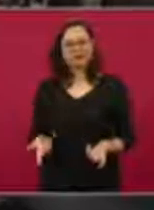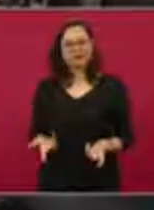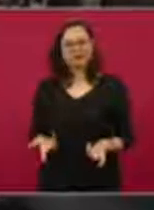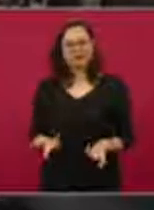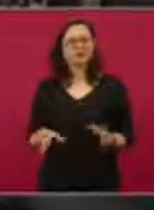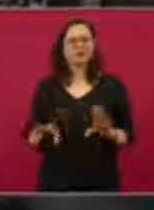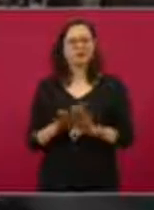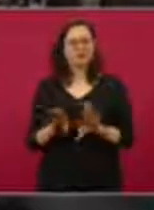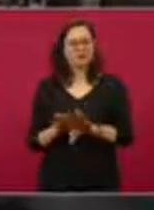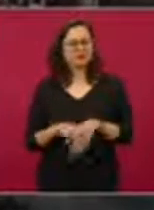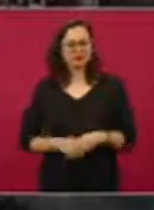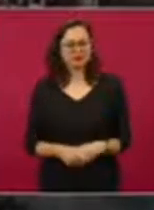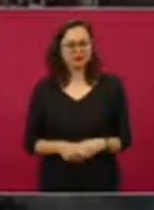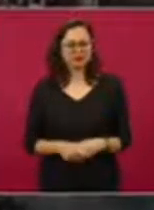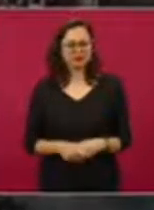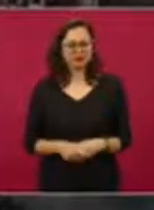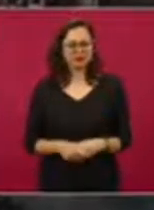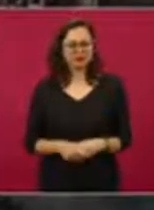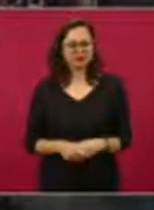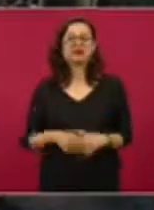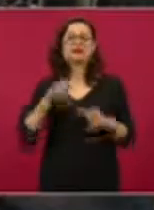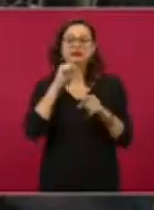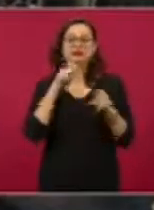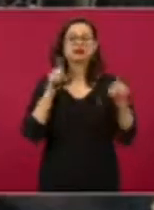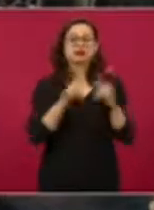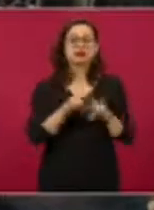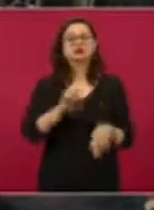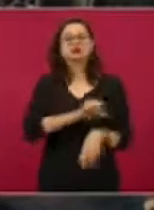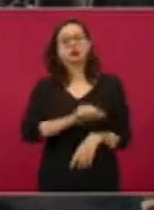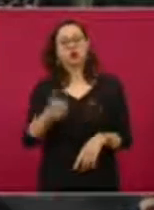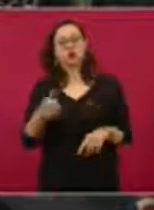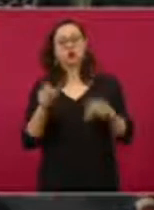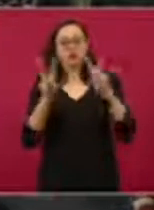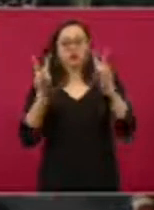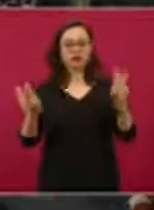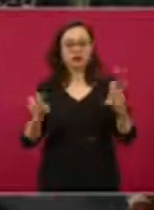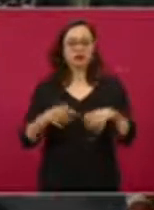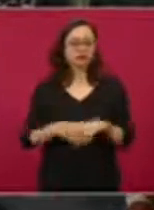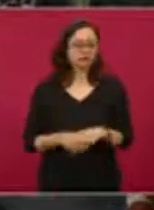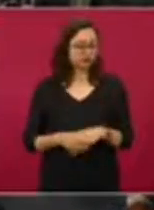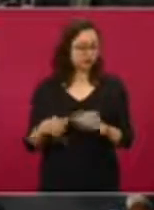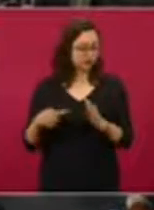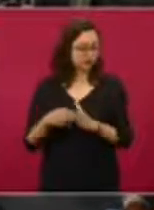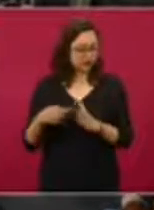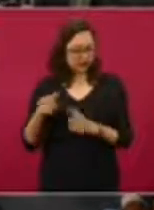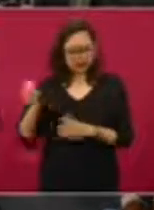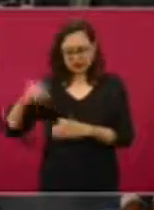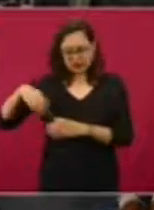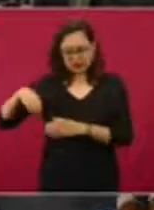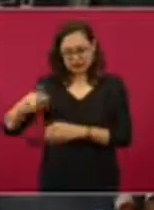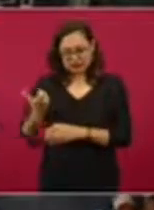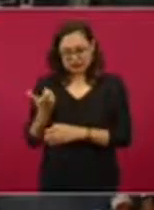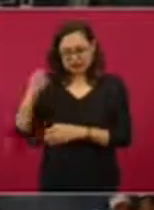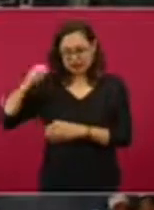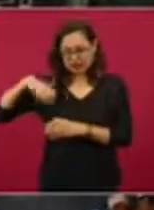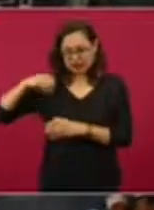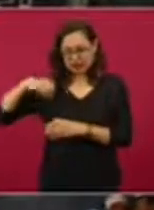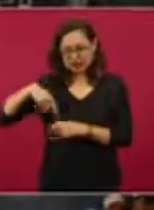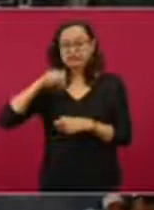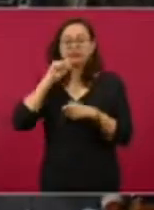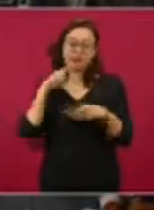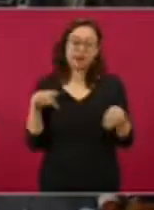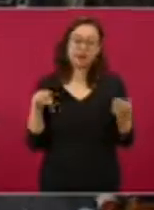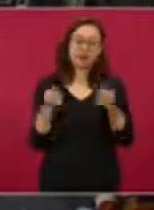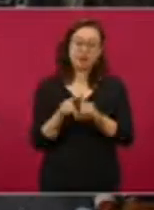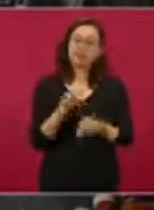caja de ahorro, que se detiene un nombre también, que era una prestación